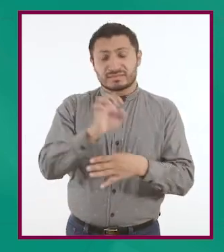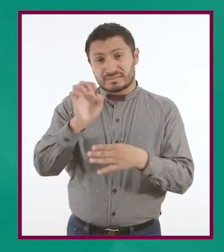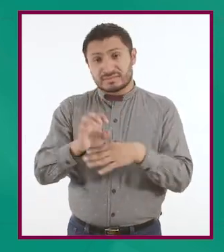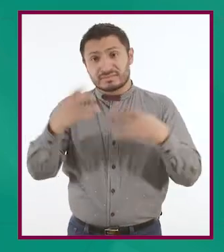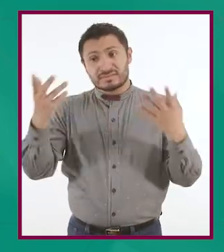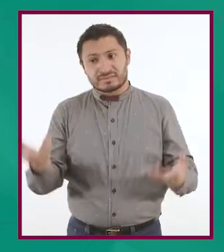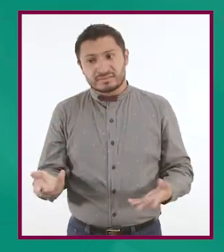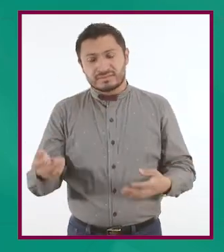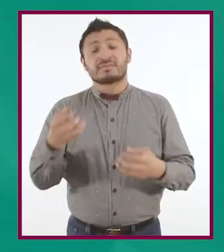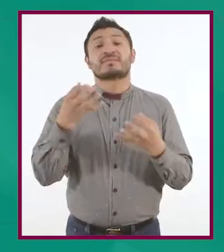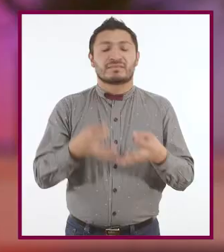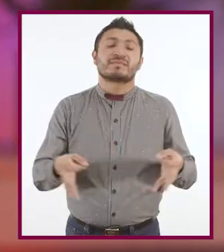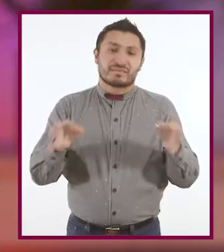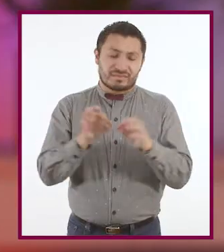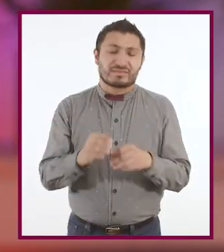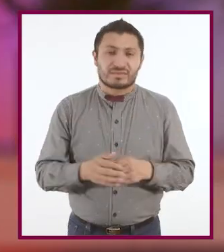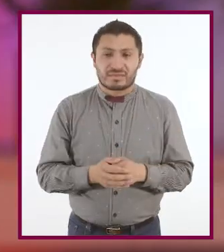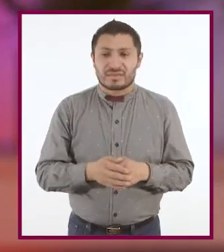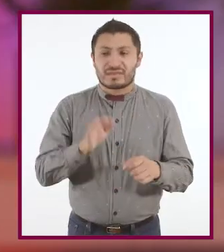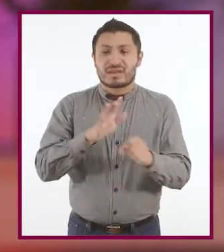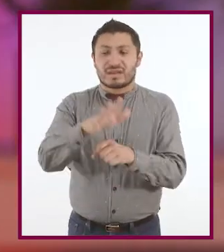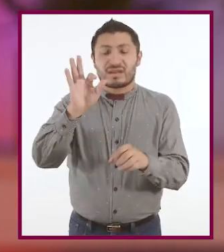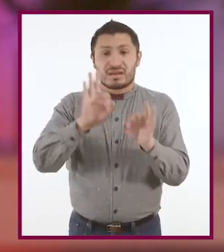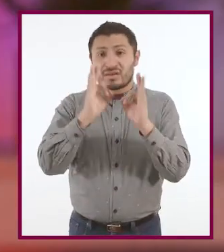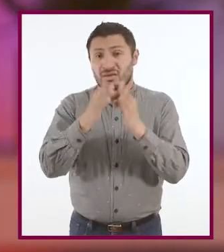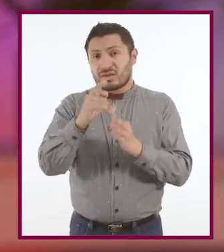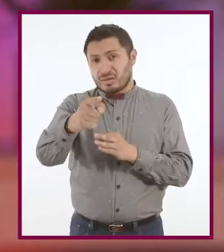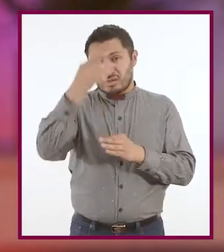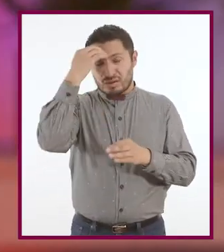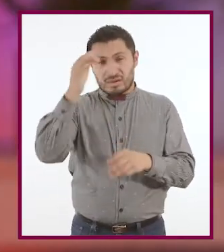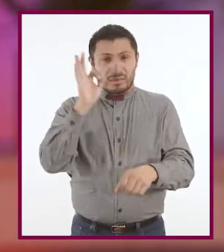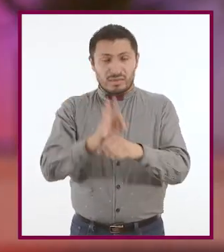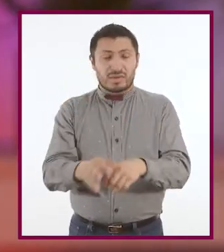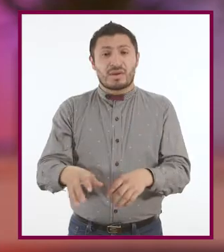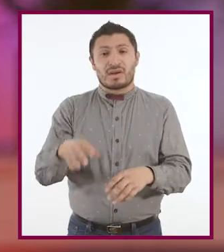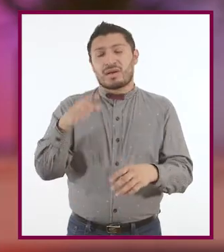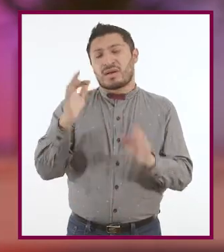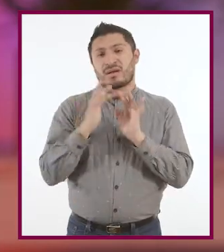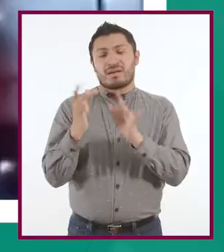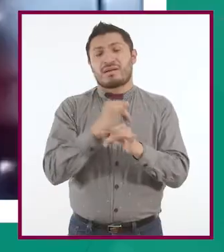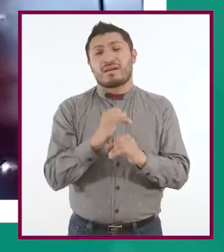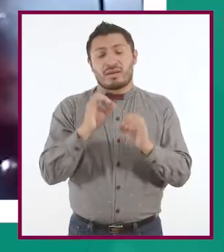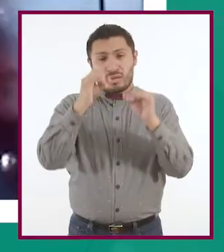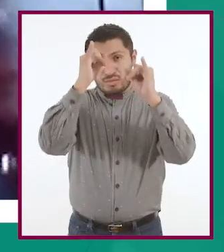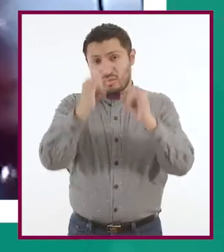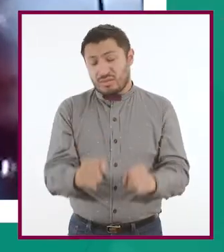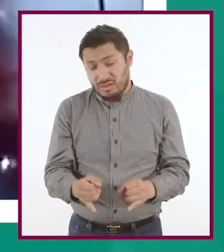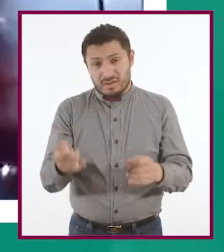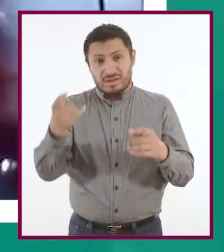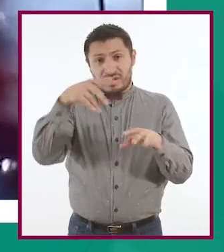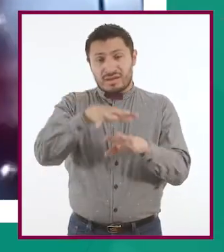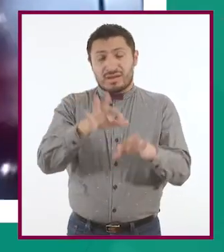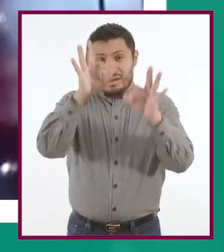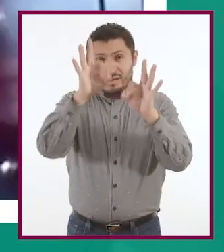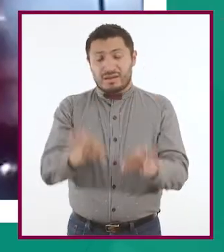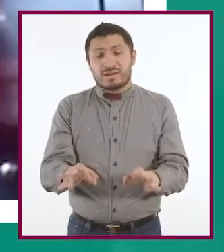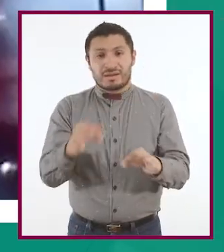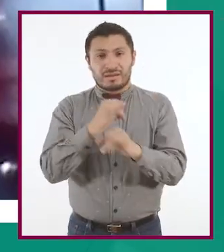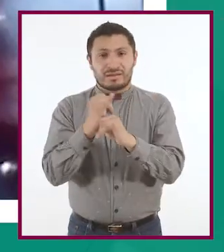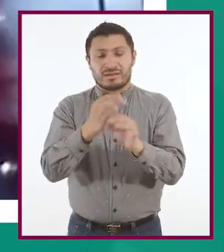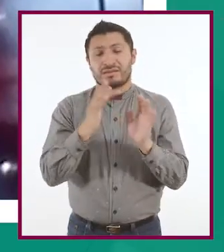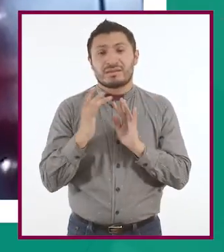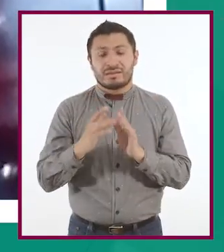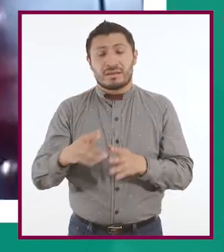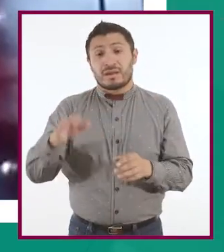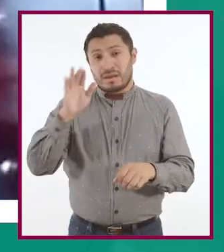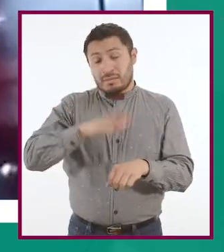es algo importante. ¿Qué métodos conocen para proteger sus cuentas o identidad en redes? La forma más fácil y que normalmente siempre se